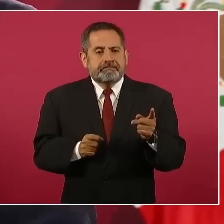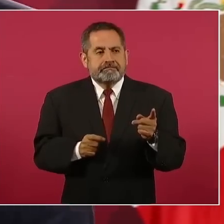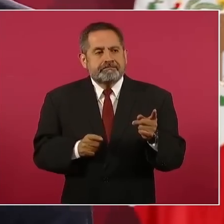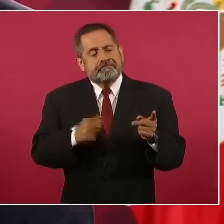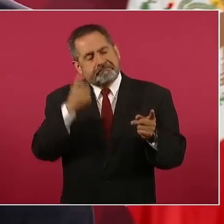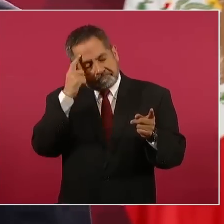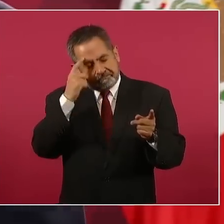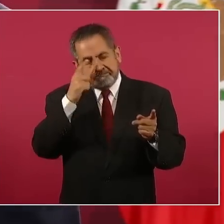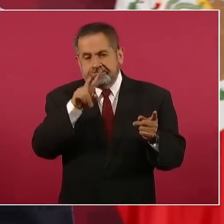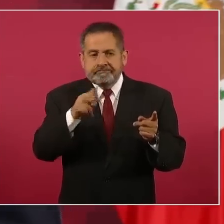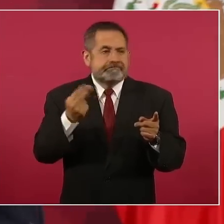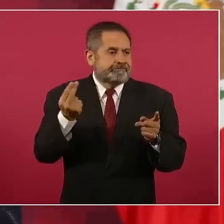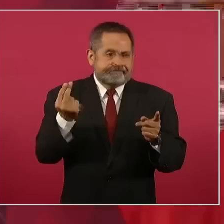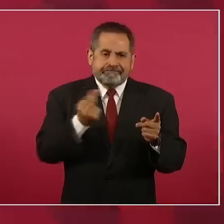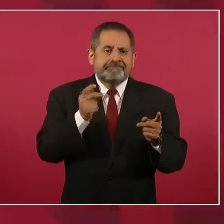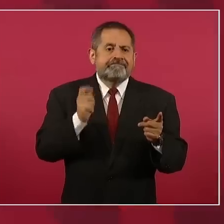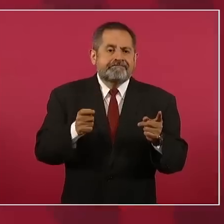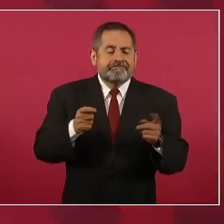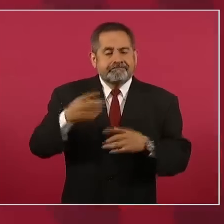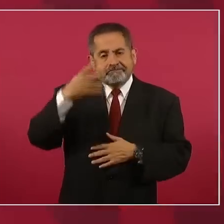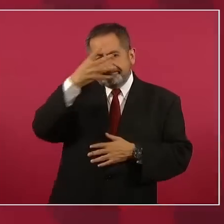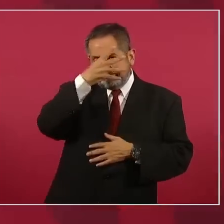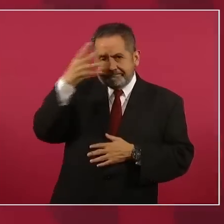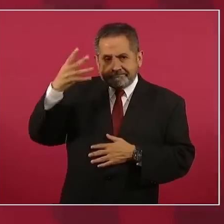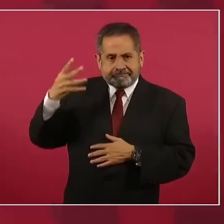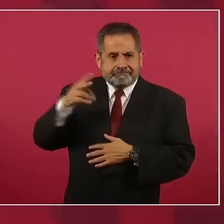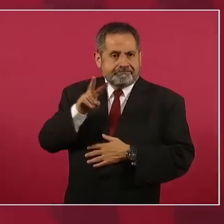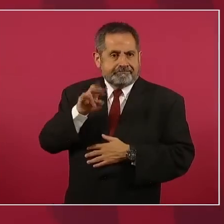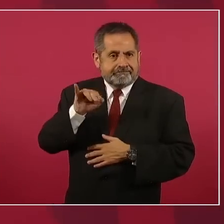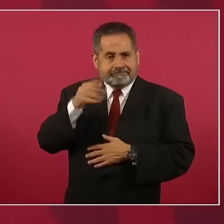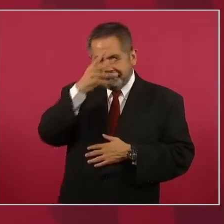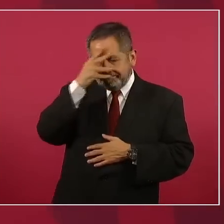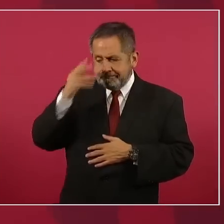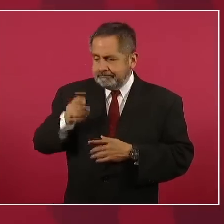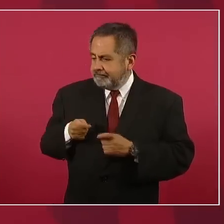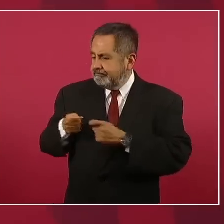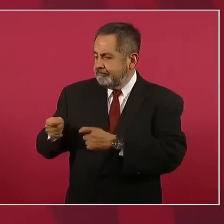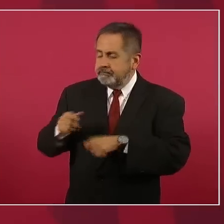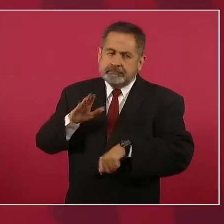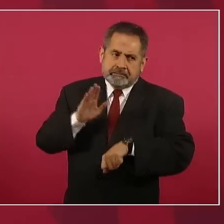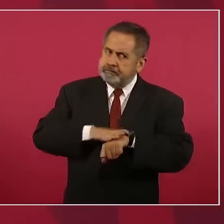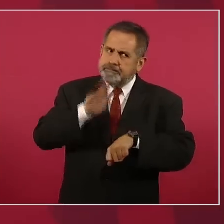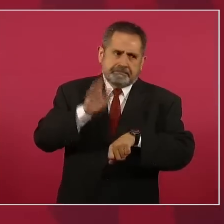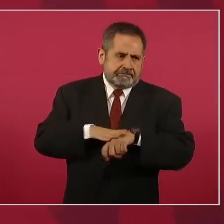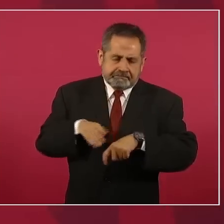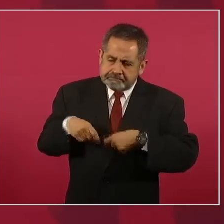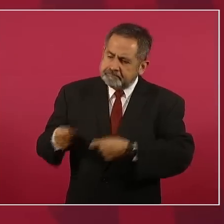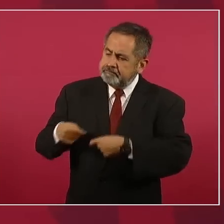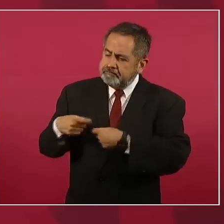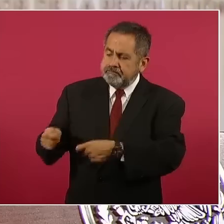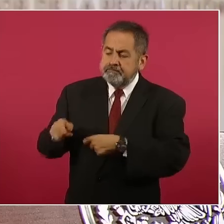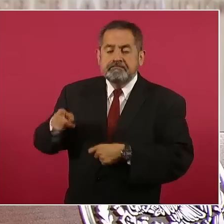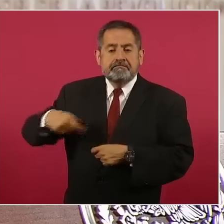ampliar el número de visas de trabajo temporal.